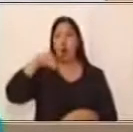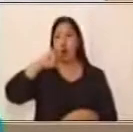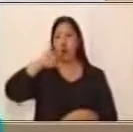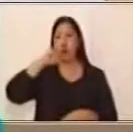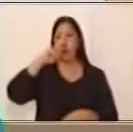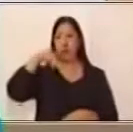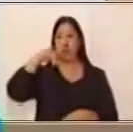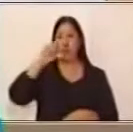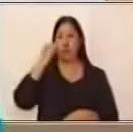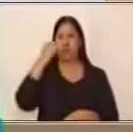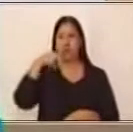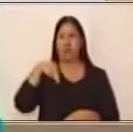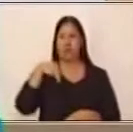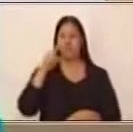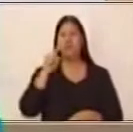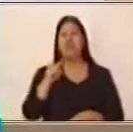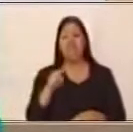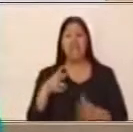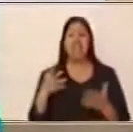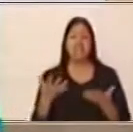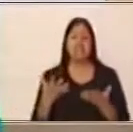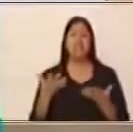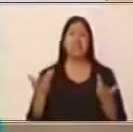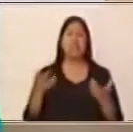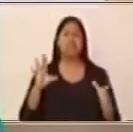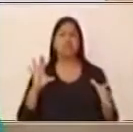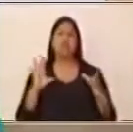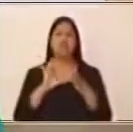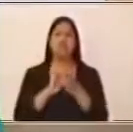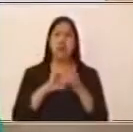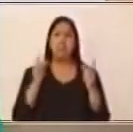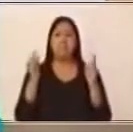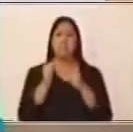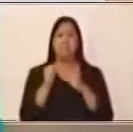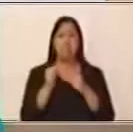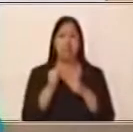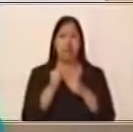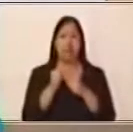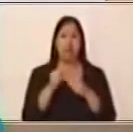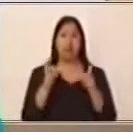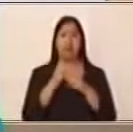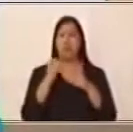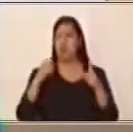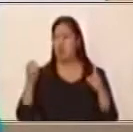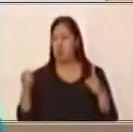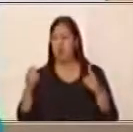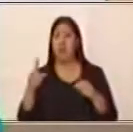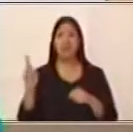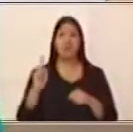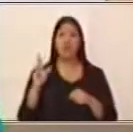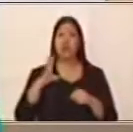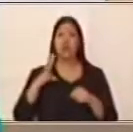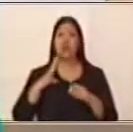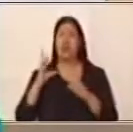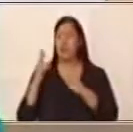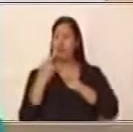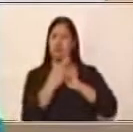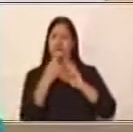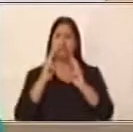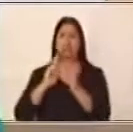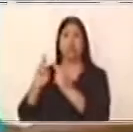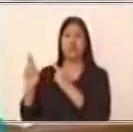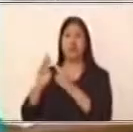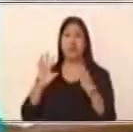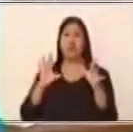entre palabras, sintagmas u oraciones que no tienen relación. Entre sí. Esto es